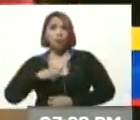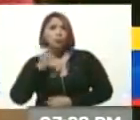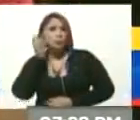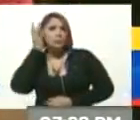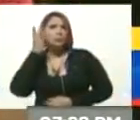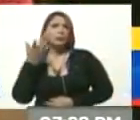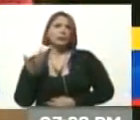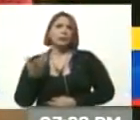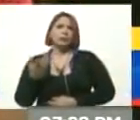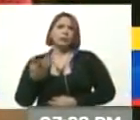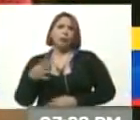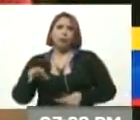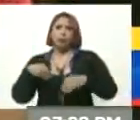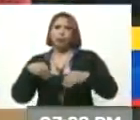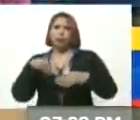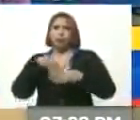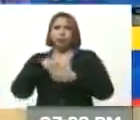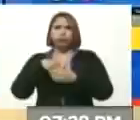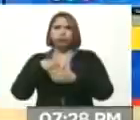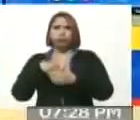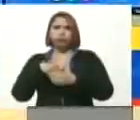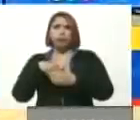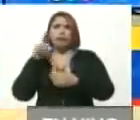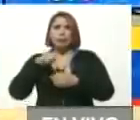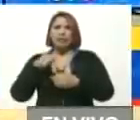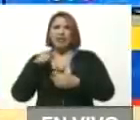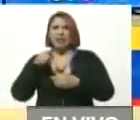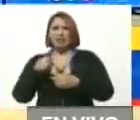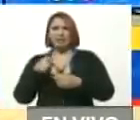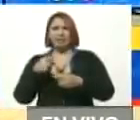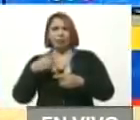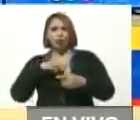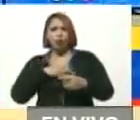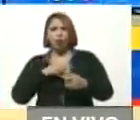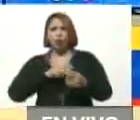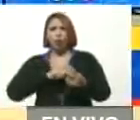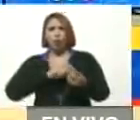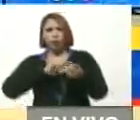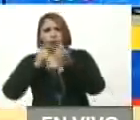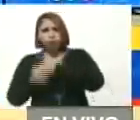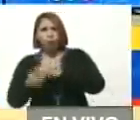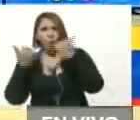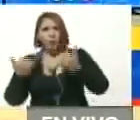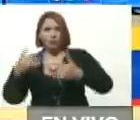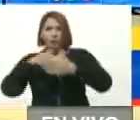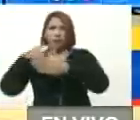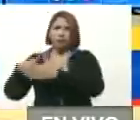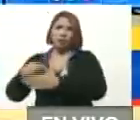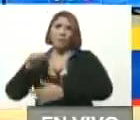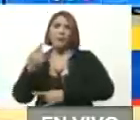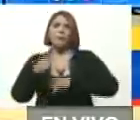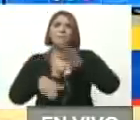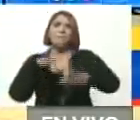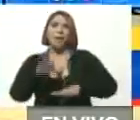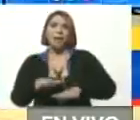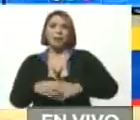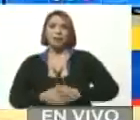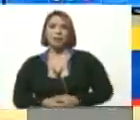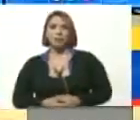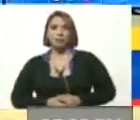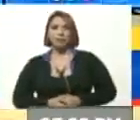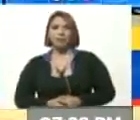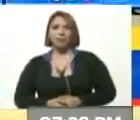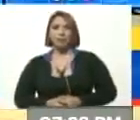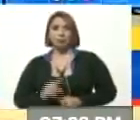abstencionismo y de esos caminos y los trajimos a las elecciones, por lo menos. Primer paso, punto a favor,